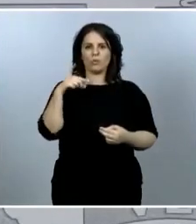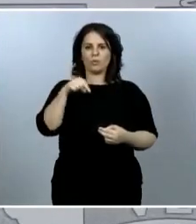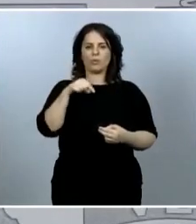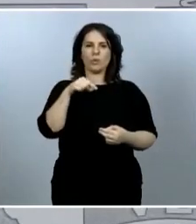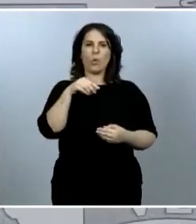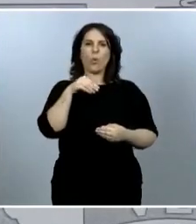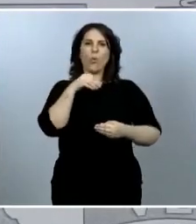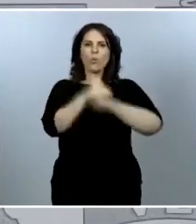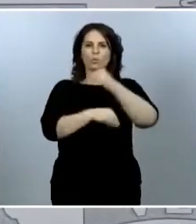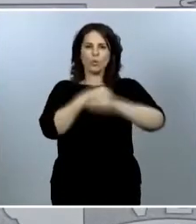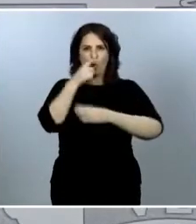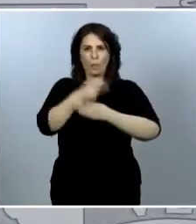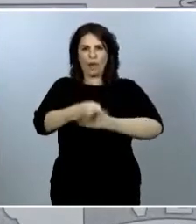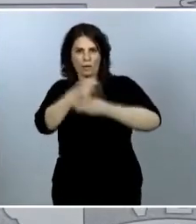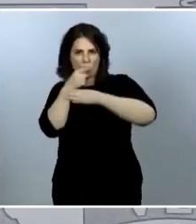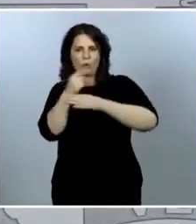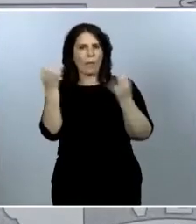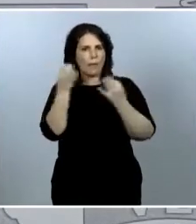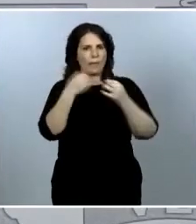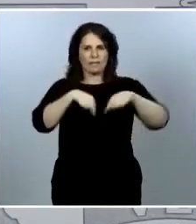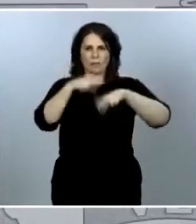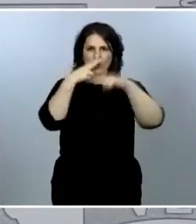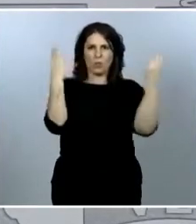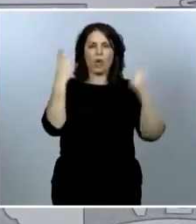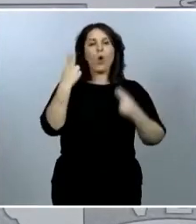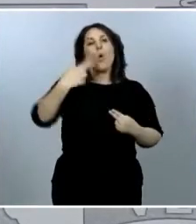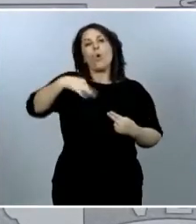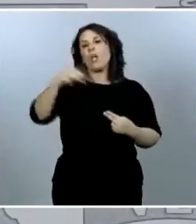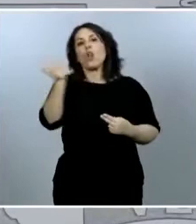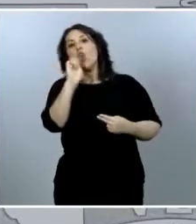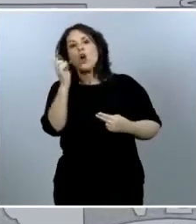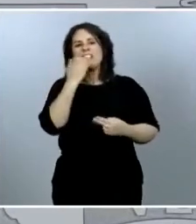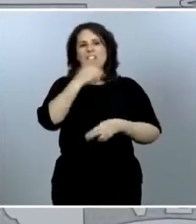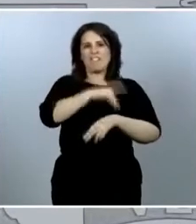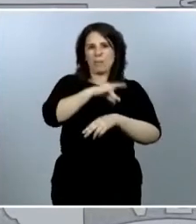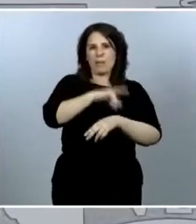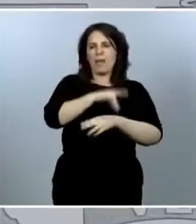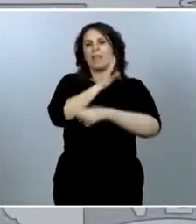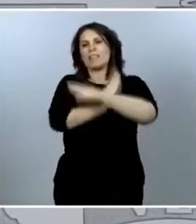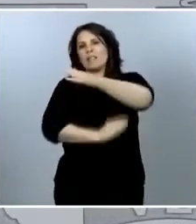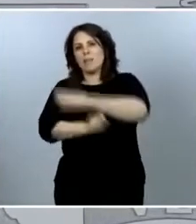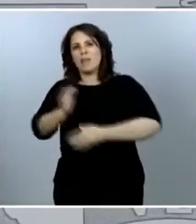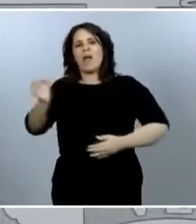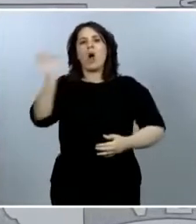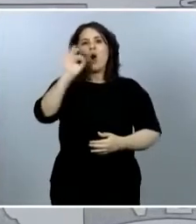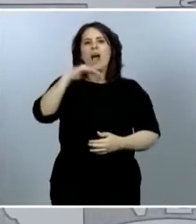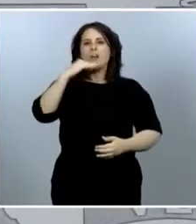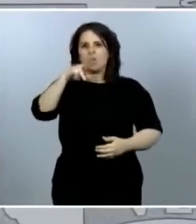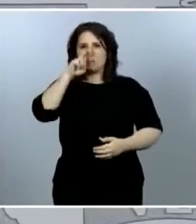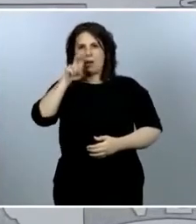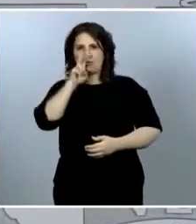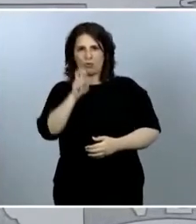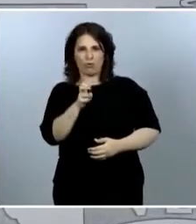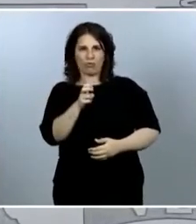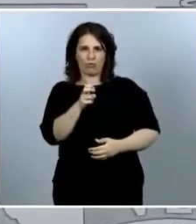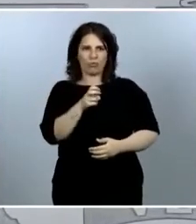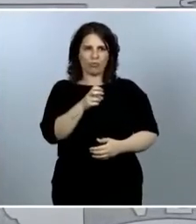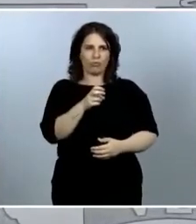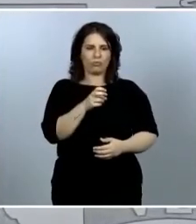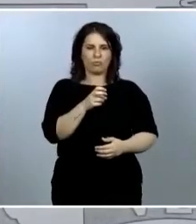personas con alguna dificultad o enfermedad respiratoria o alguna discapacidad que lo impida, como ha sido el caso hasta este momento.